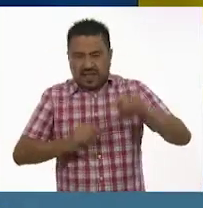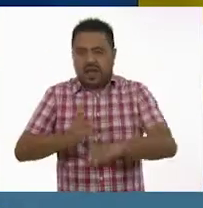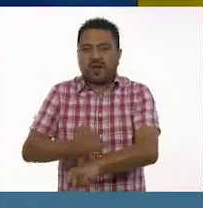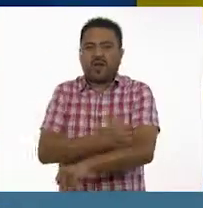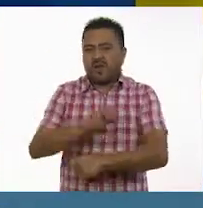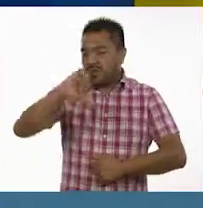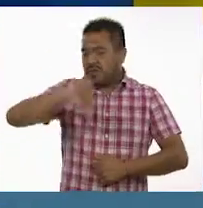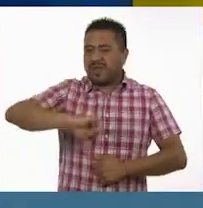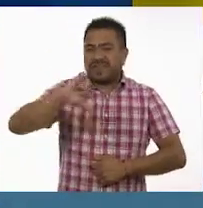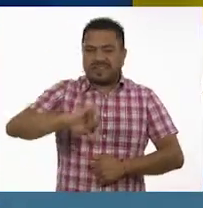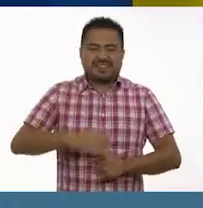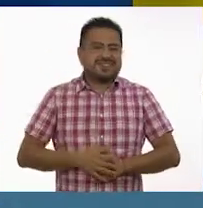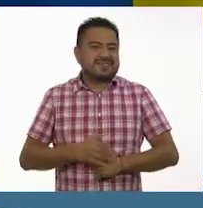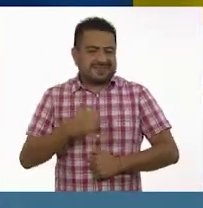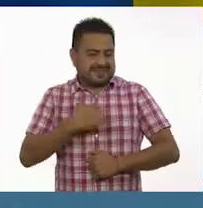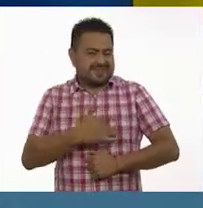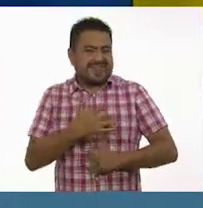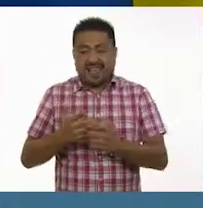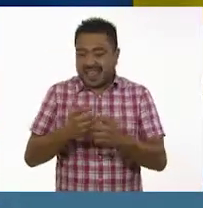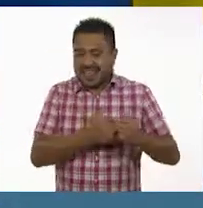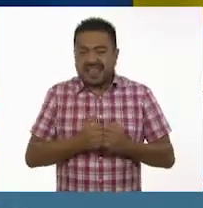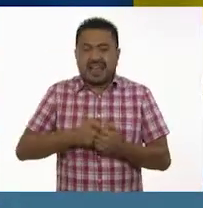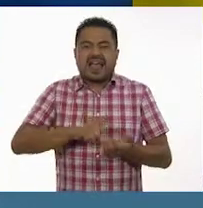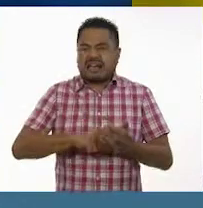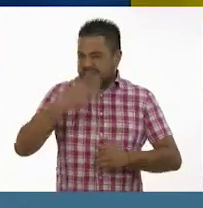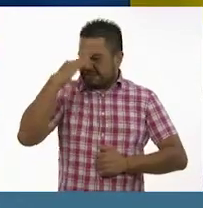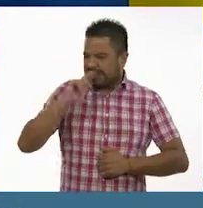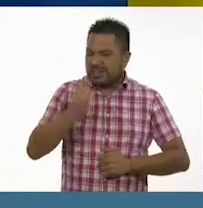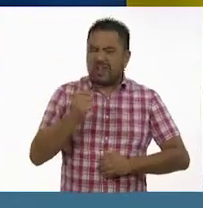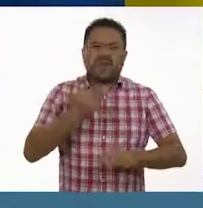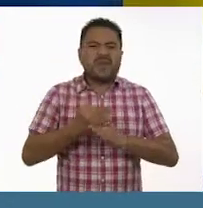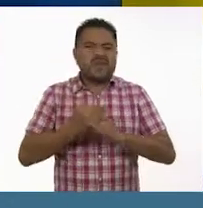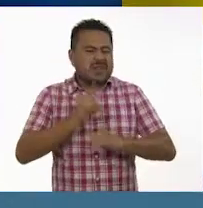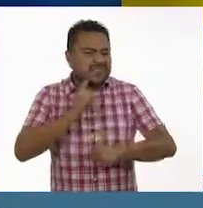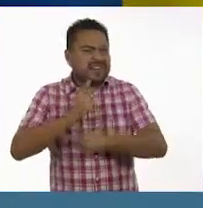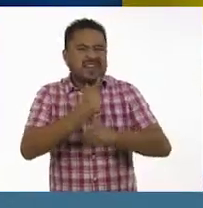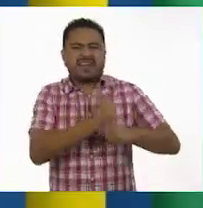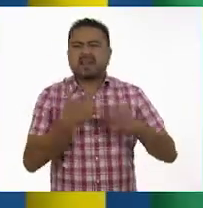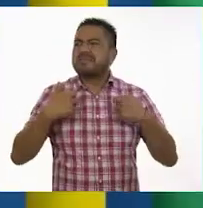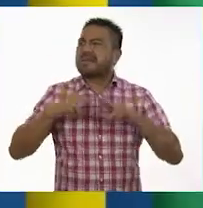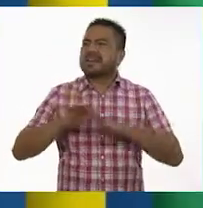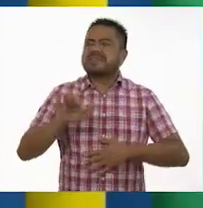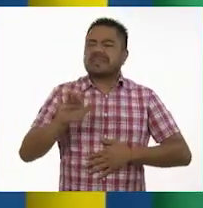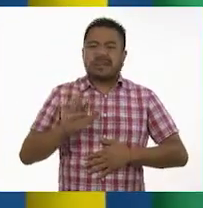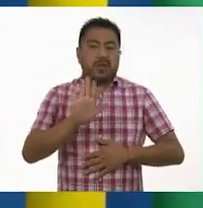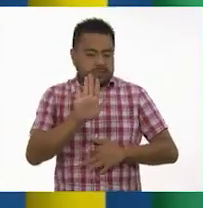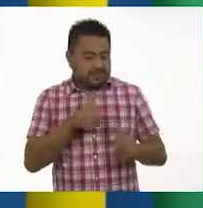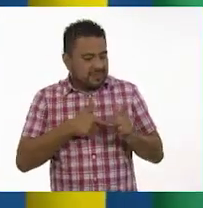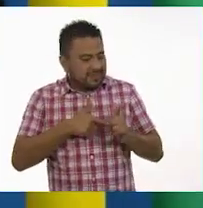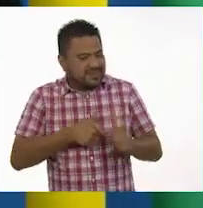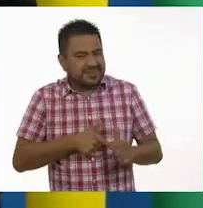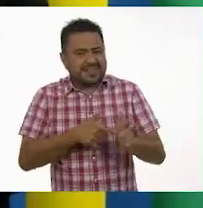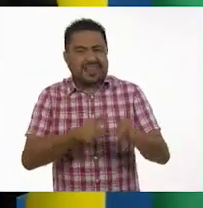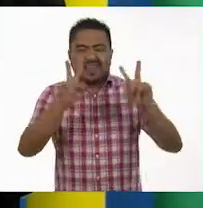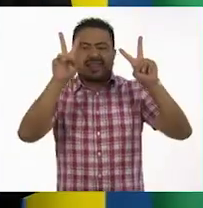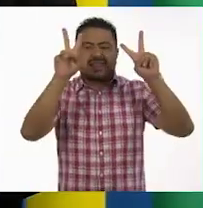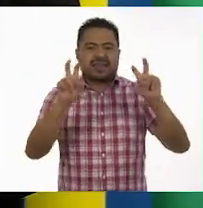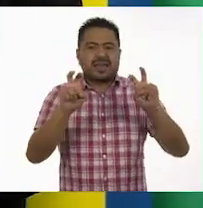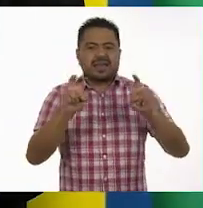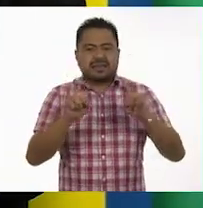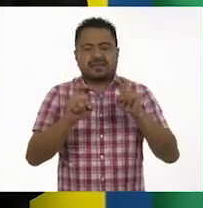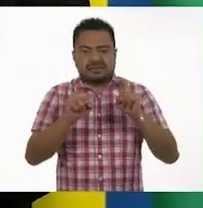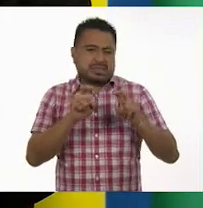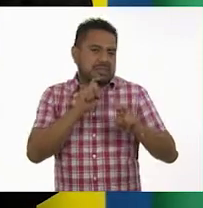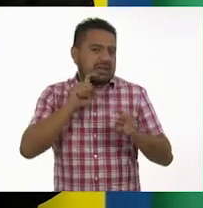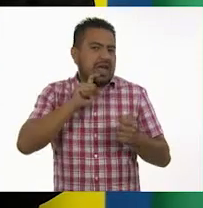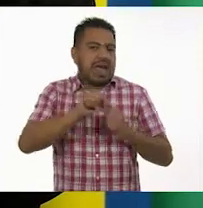acompañan el día de hoy. Estoy muy ansioso por saber qué vamos a ver el día de hoy, maestro. Pues vamos a continuar con el tema de la reproducción